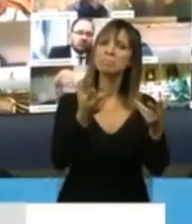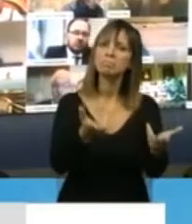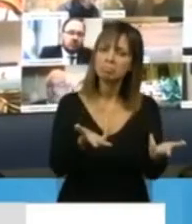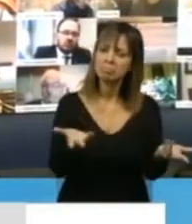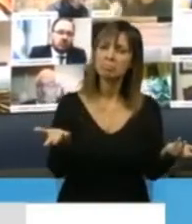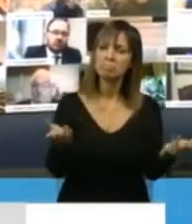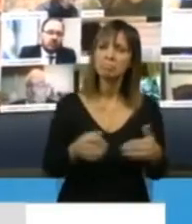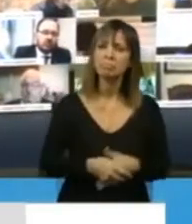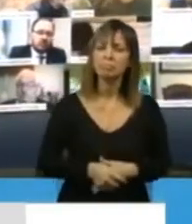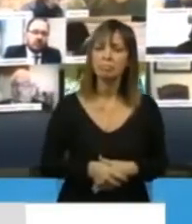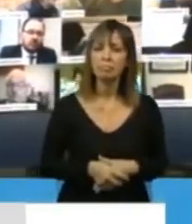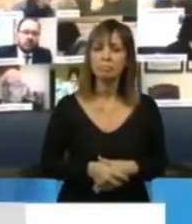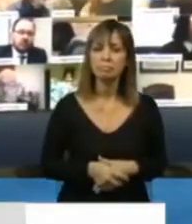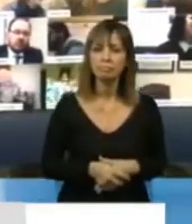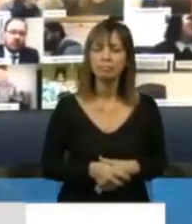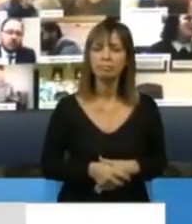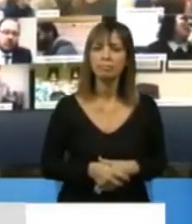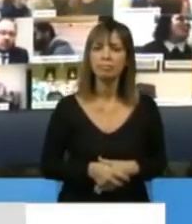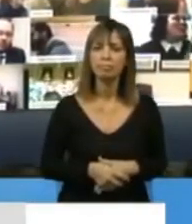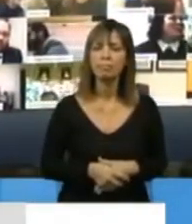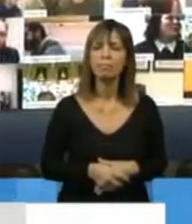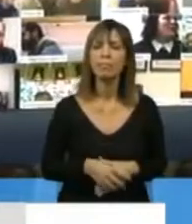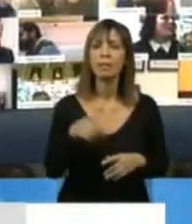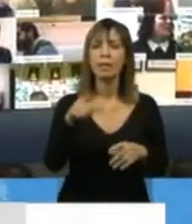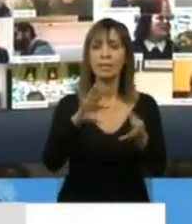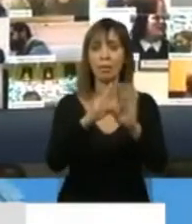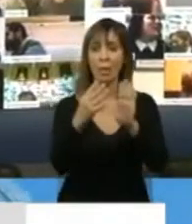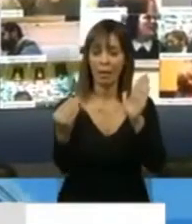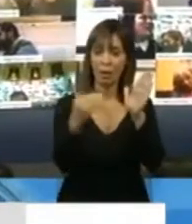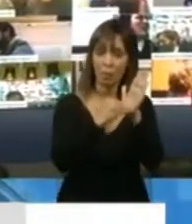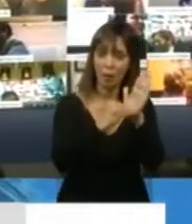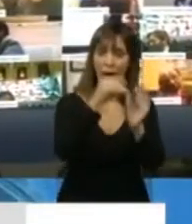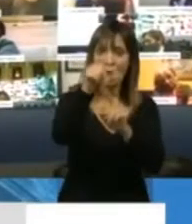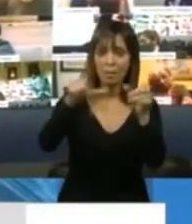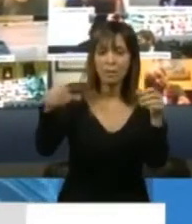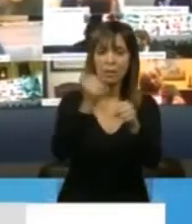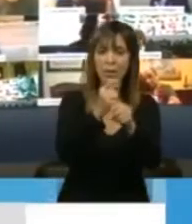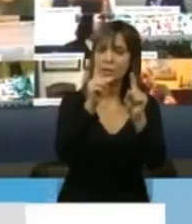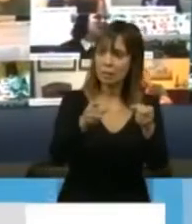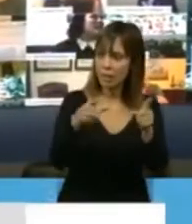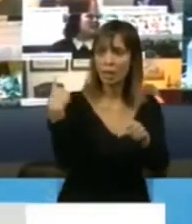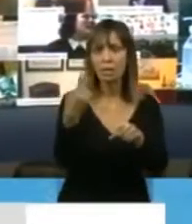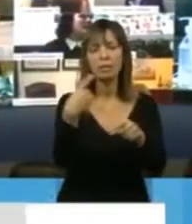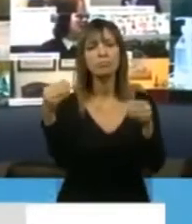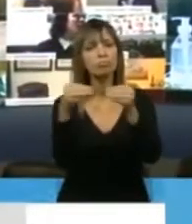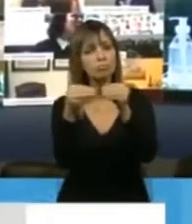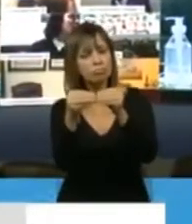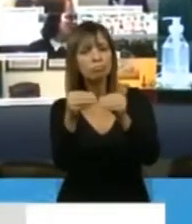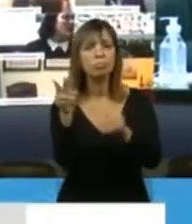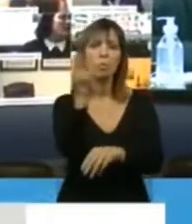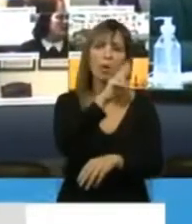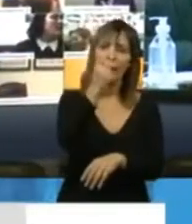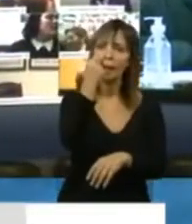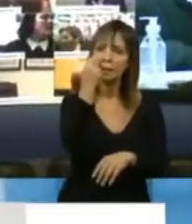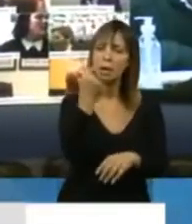que atrás de esta incorporación hay muchos compañeros y compañeras diputados que estuvieron